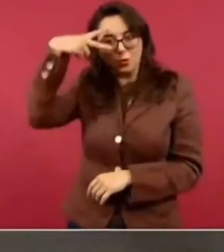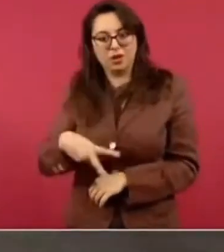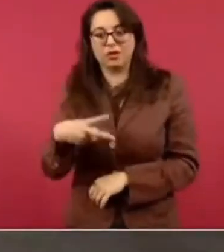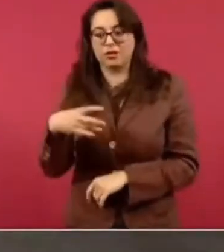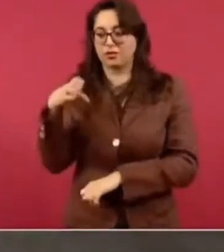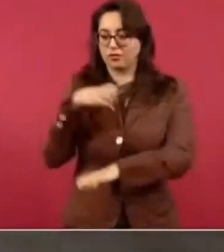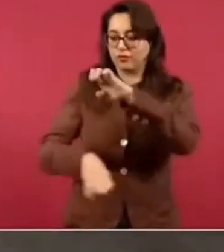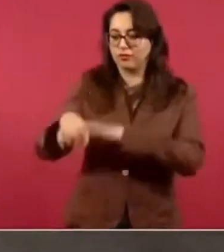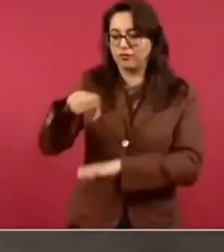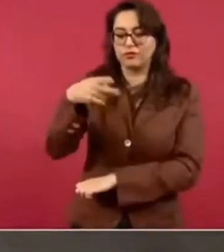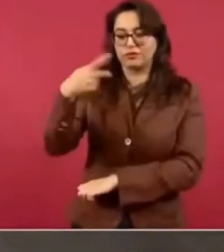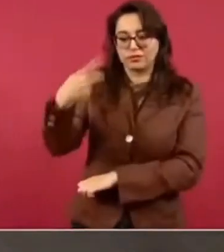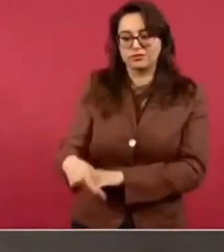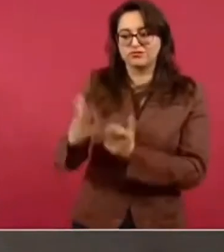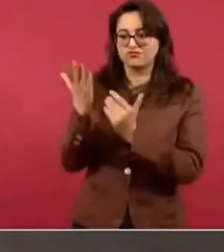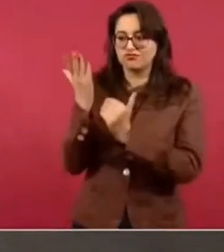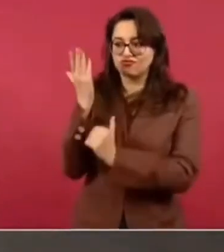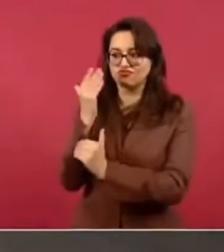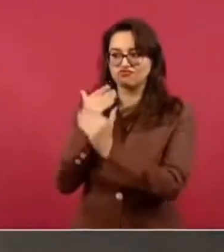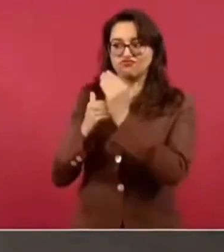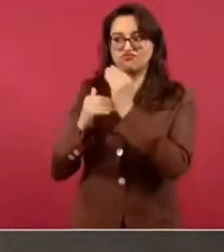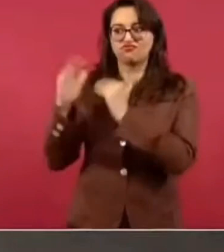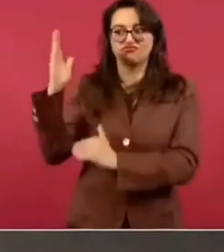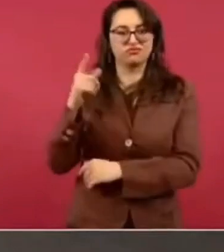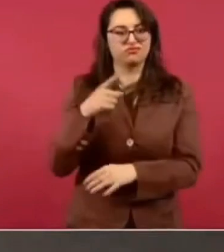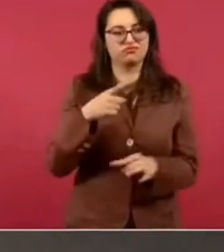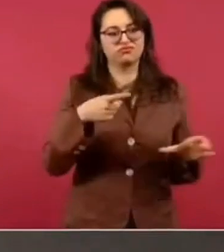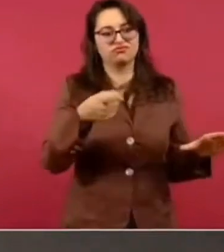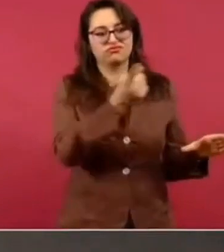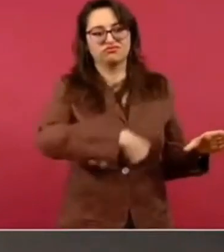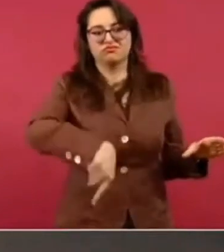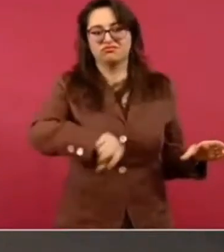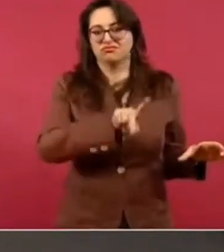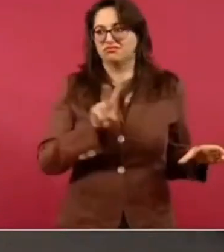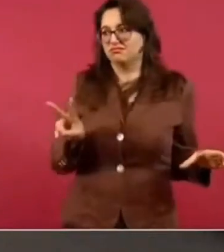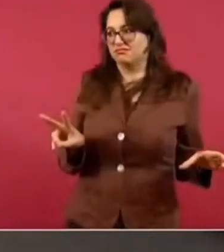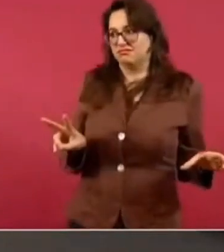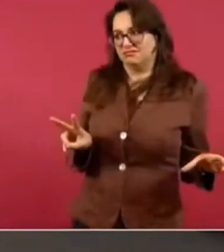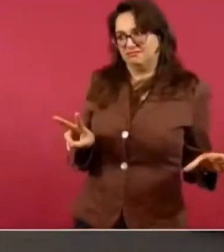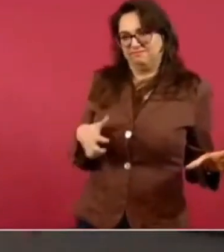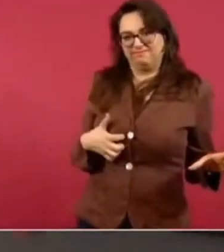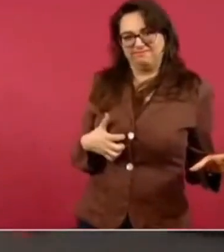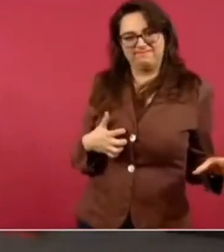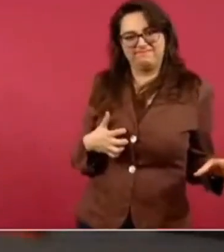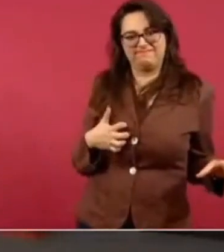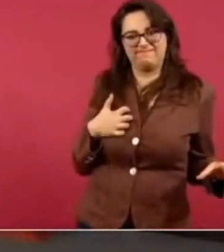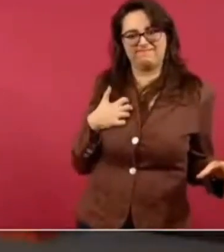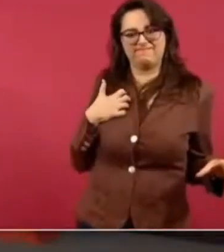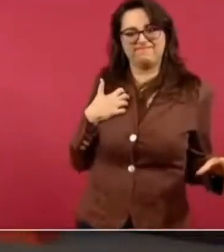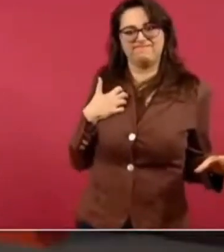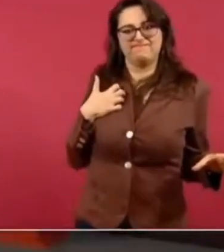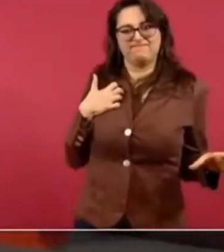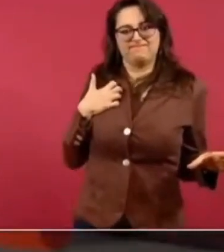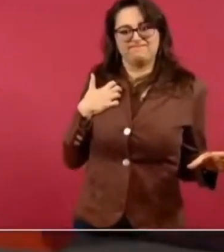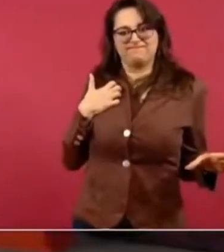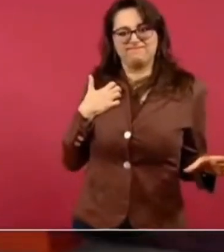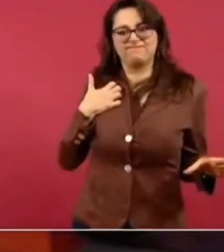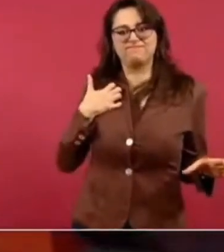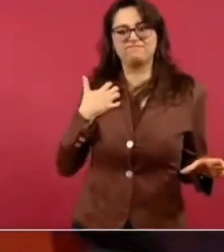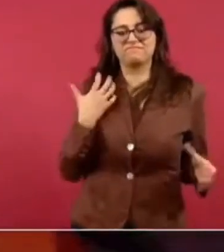ellos son muy partidarios de